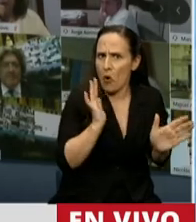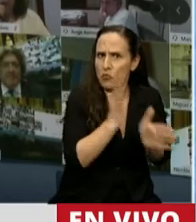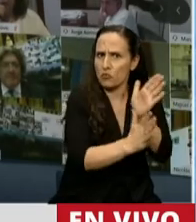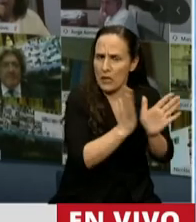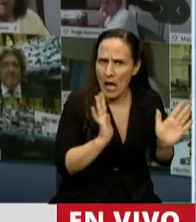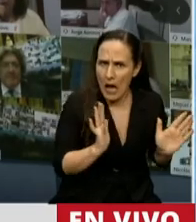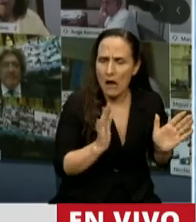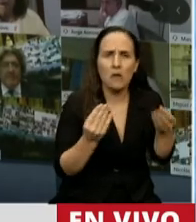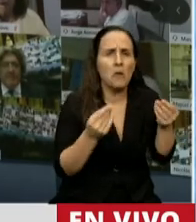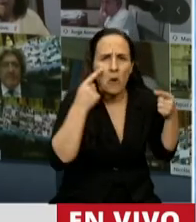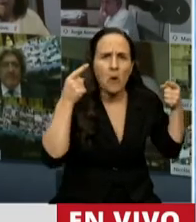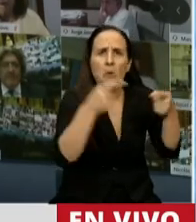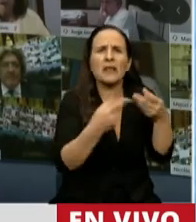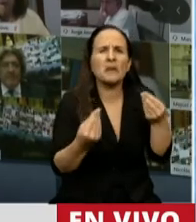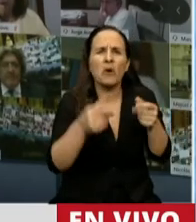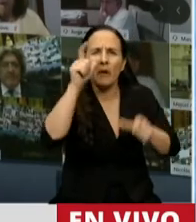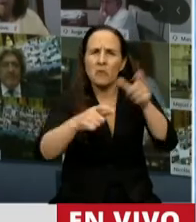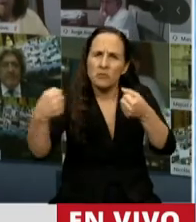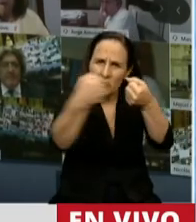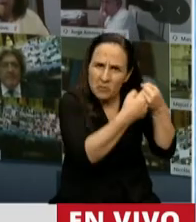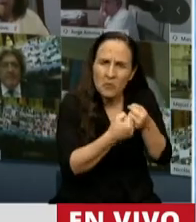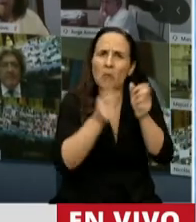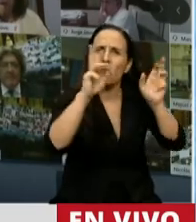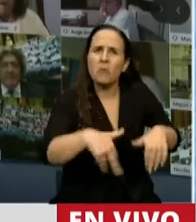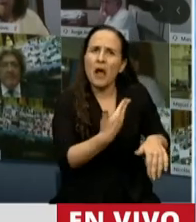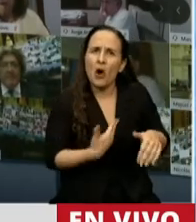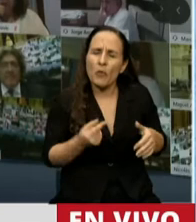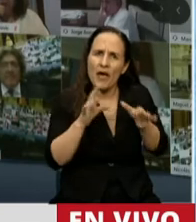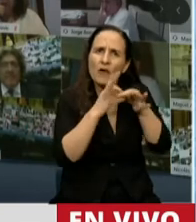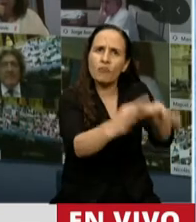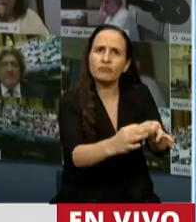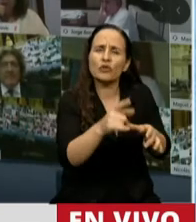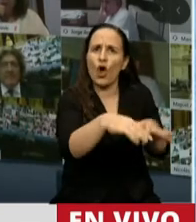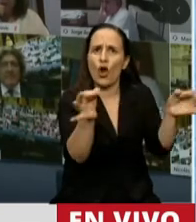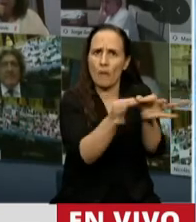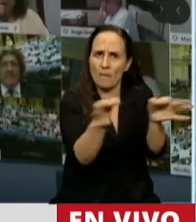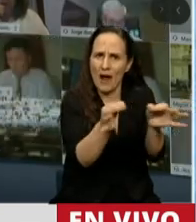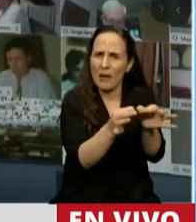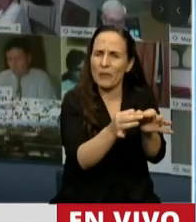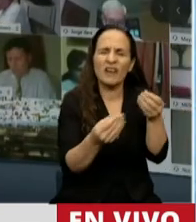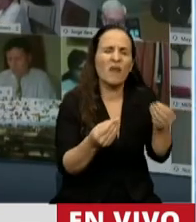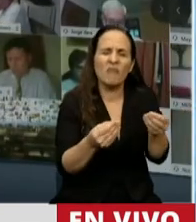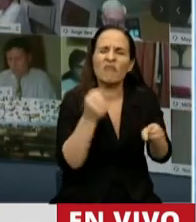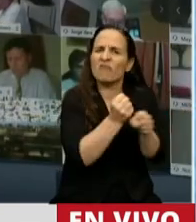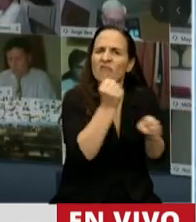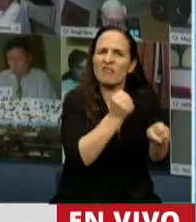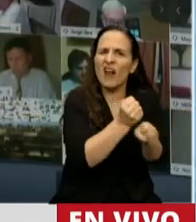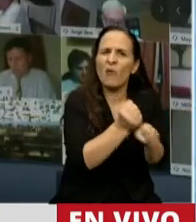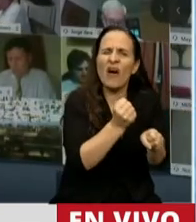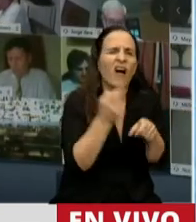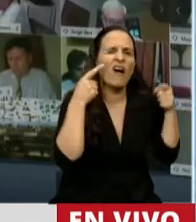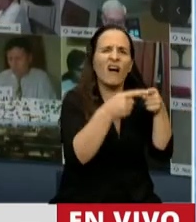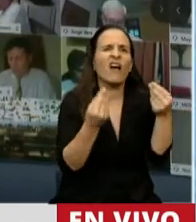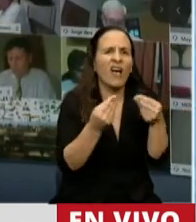contribuir a los consensos y a las políticas de Estado sobre las Islas Malvinas, trabajando para fundamentar los